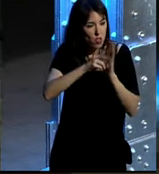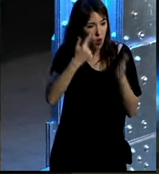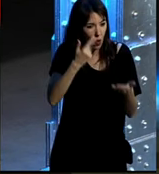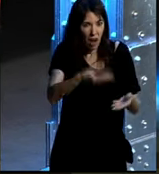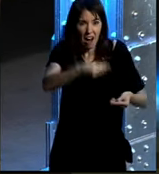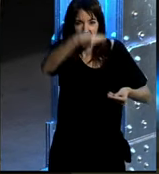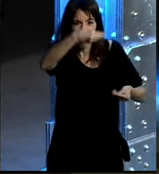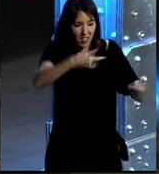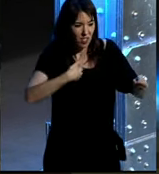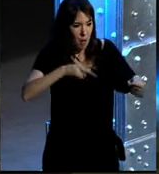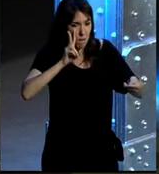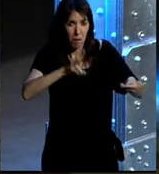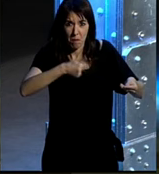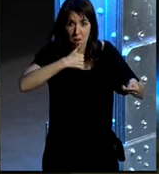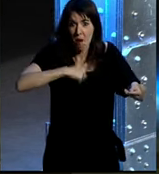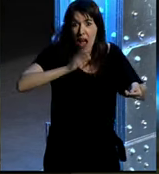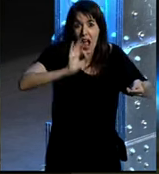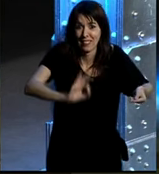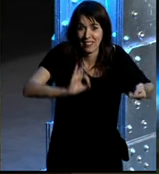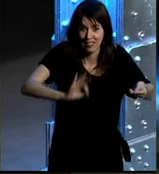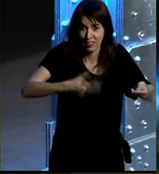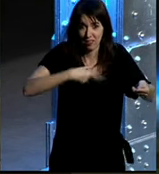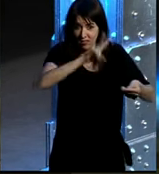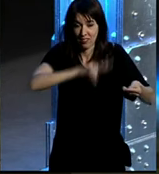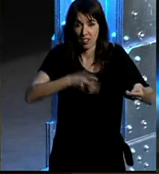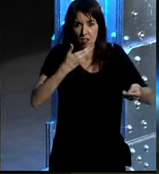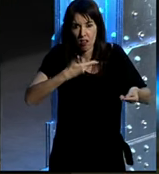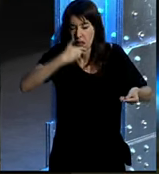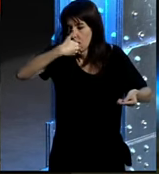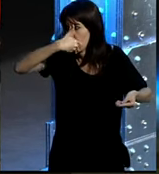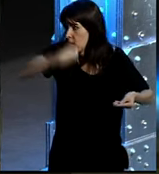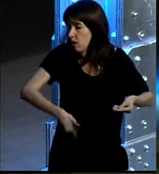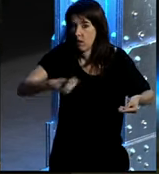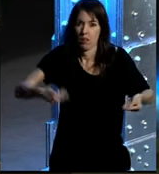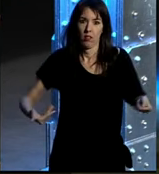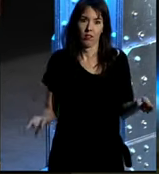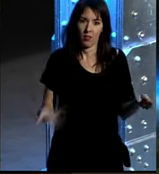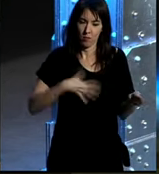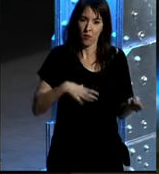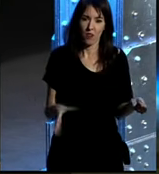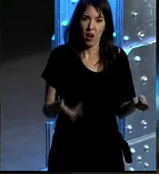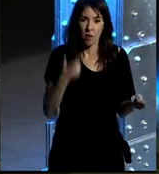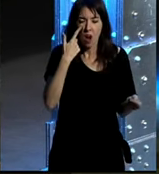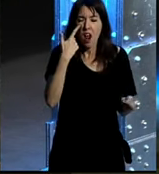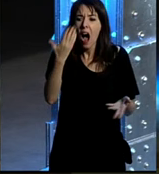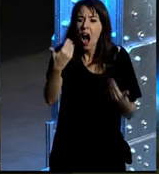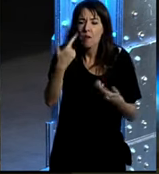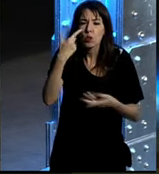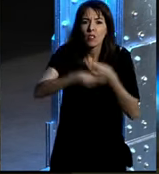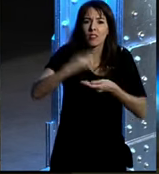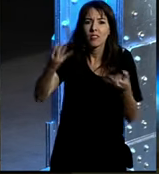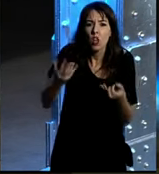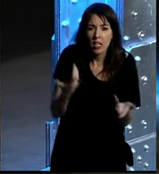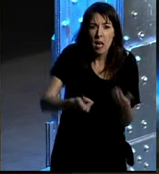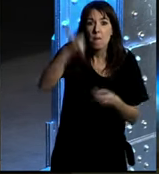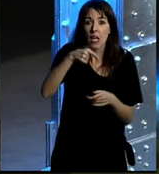los miro porque os aseguro que no tengo más remedio eso es un coñazo hombre enséñame lo que has hecho